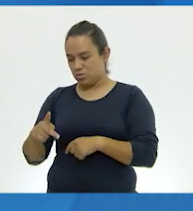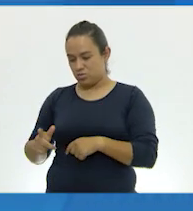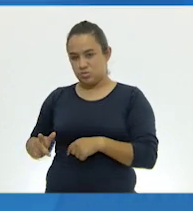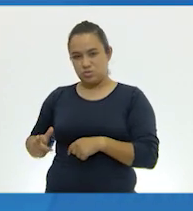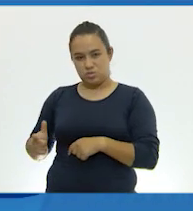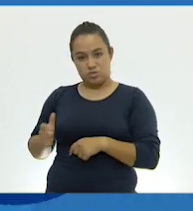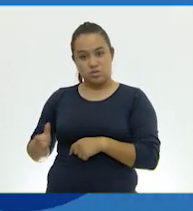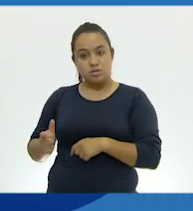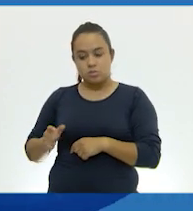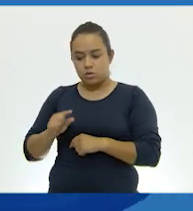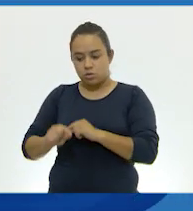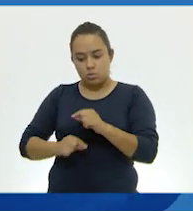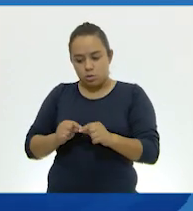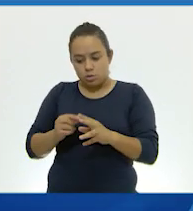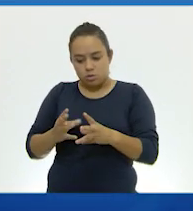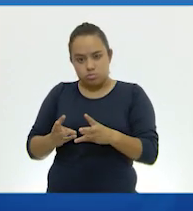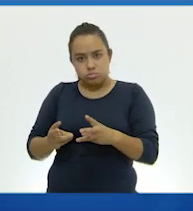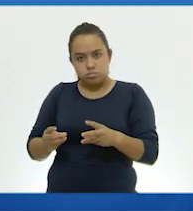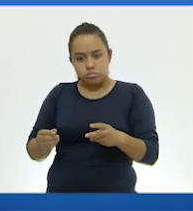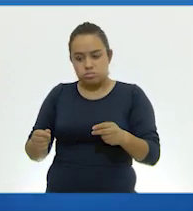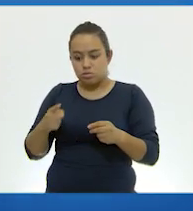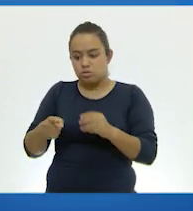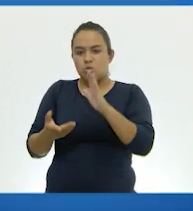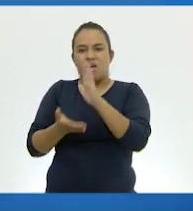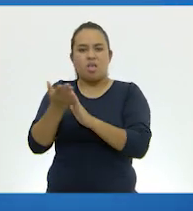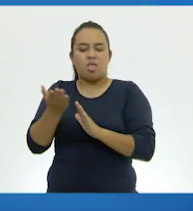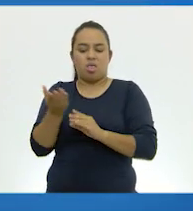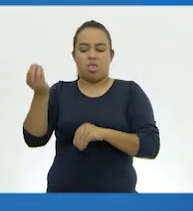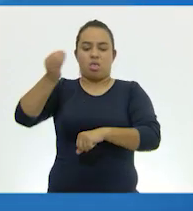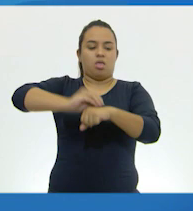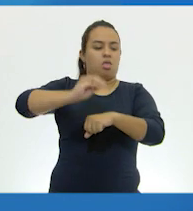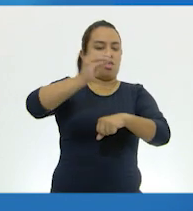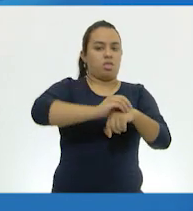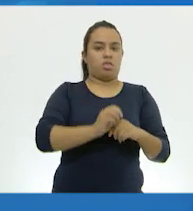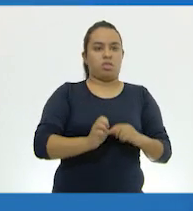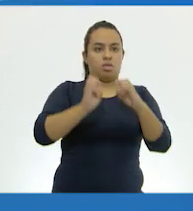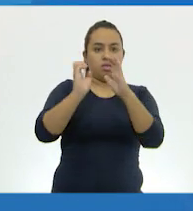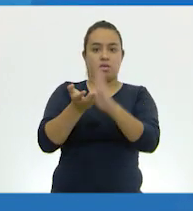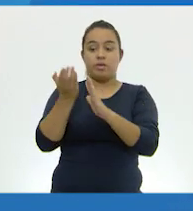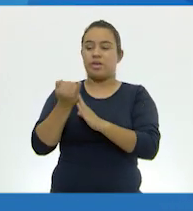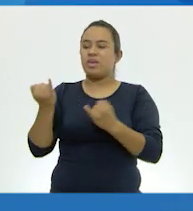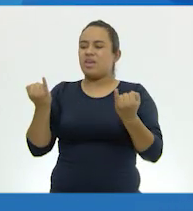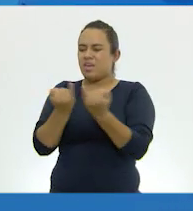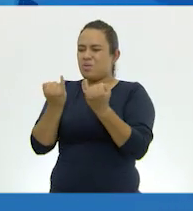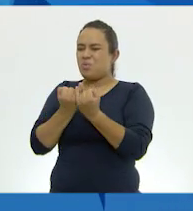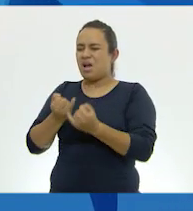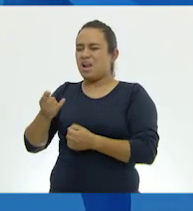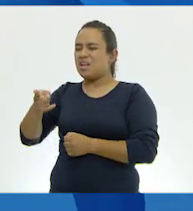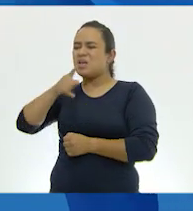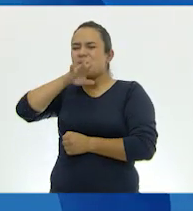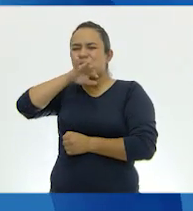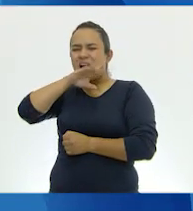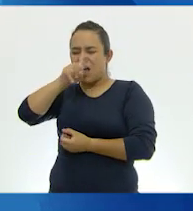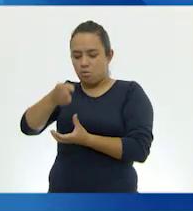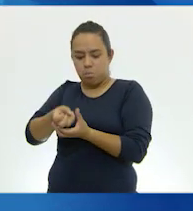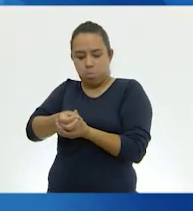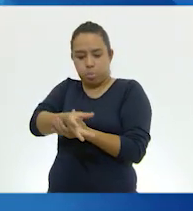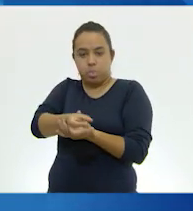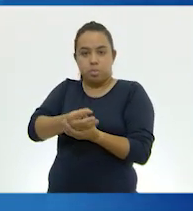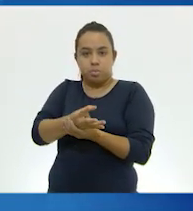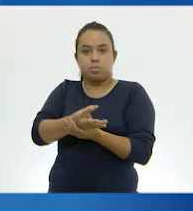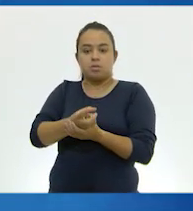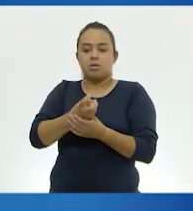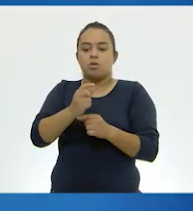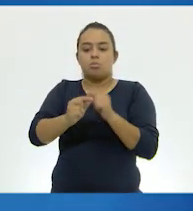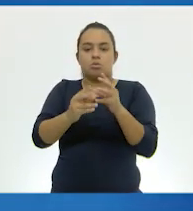que se ha fragmentado para la construcción, que se están vertiendo residuos o aguas contaminadas, y algo muy